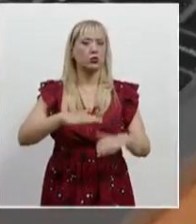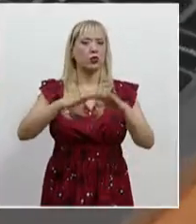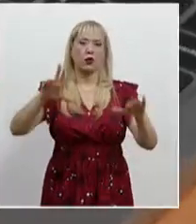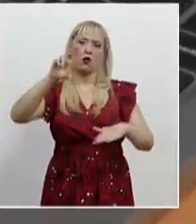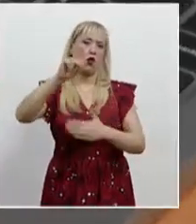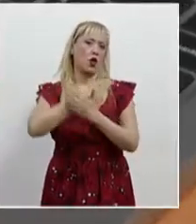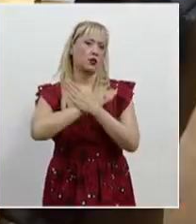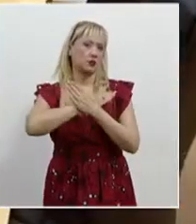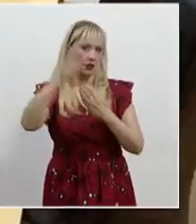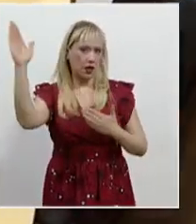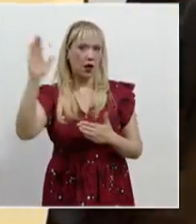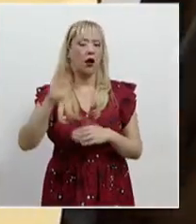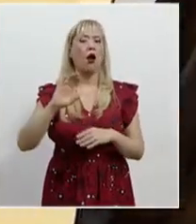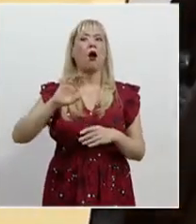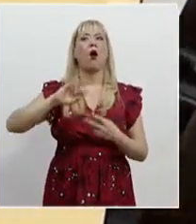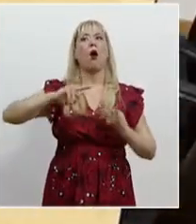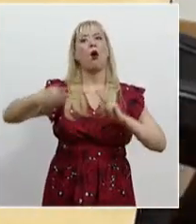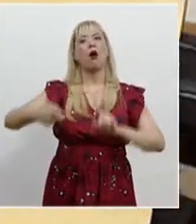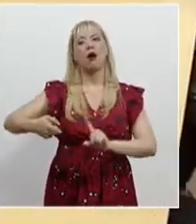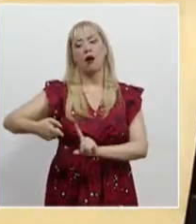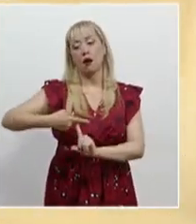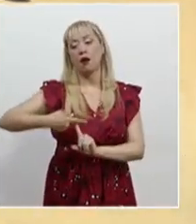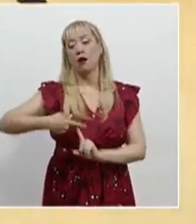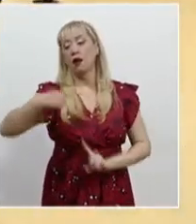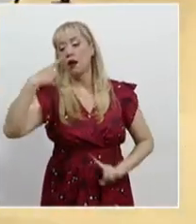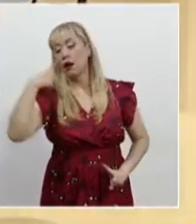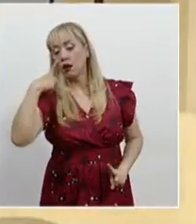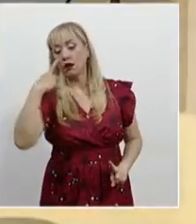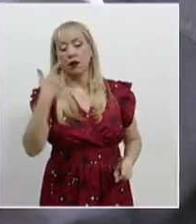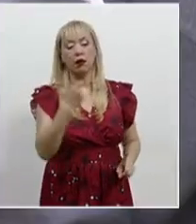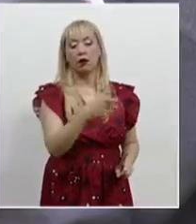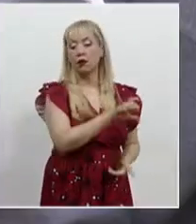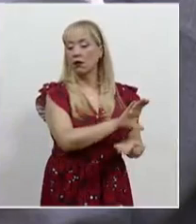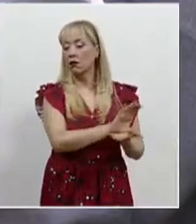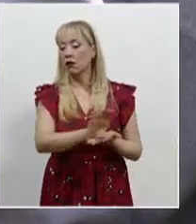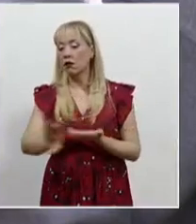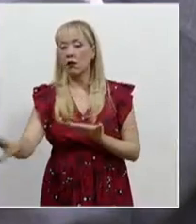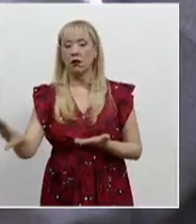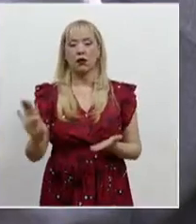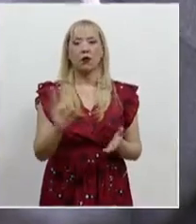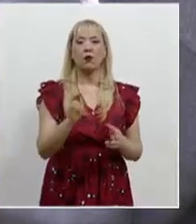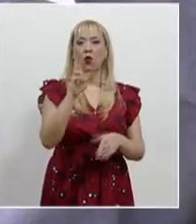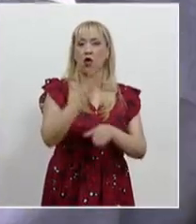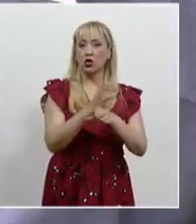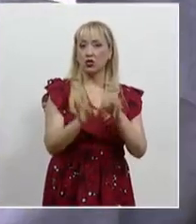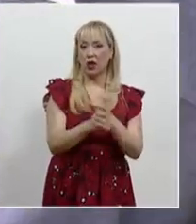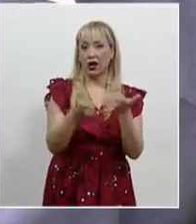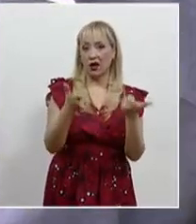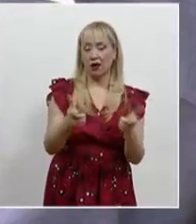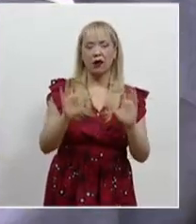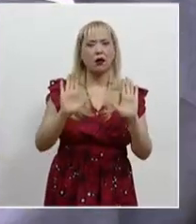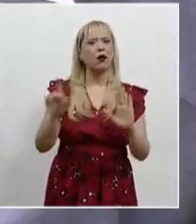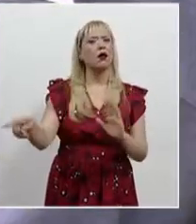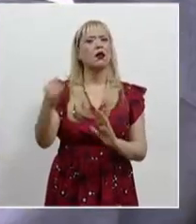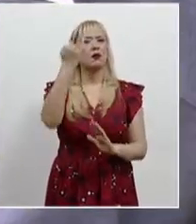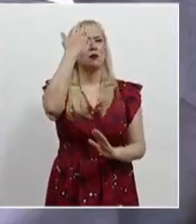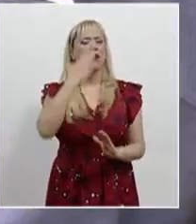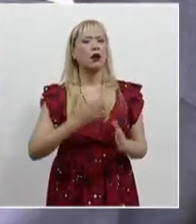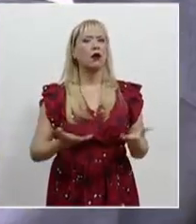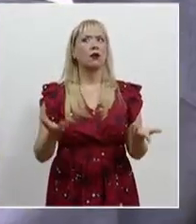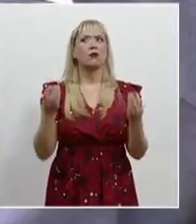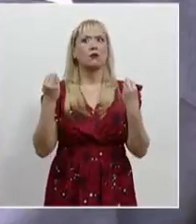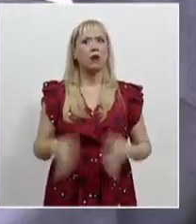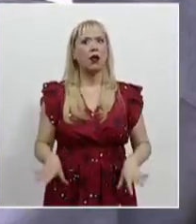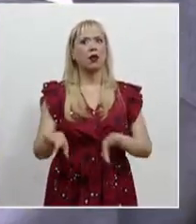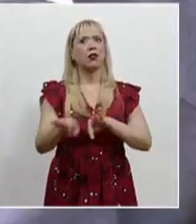No se debe condicionar o limitar el daño moral a la indemnización por daño material. Además, pueden existir casos en los que se reduzca la